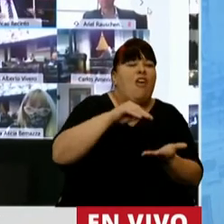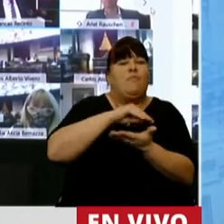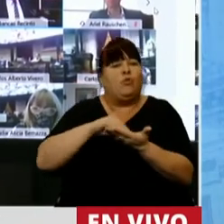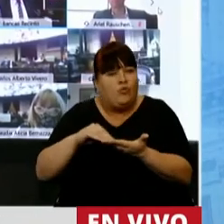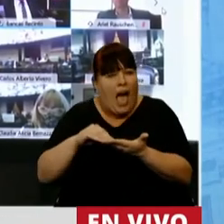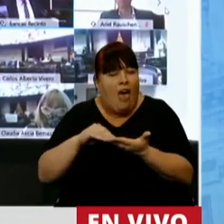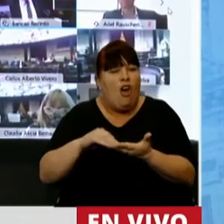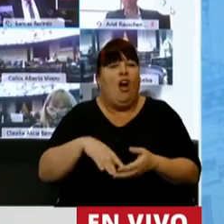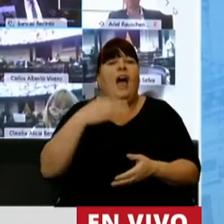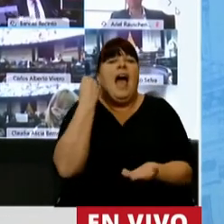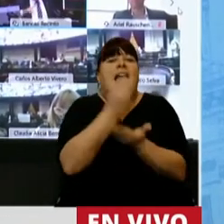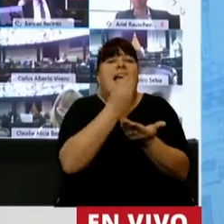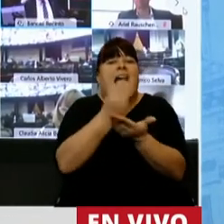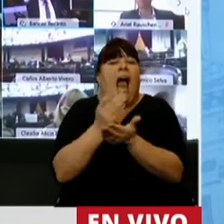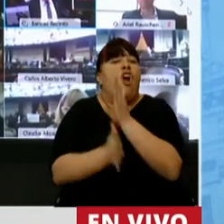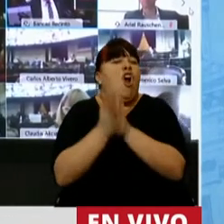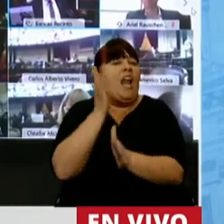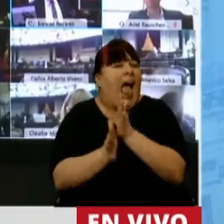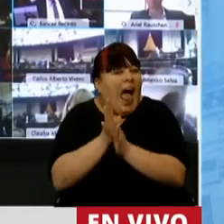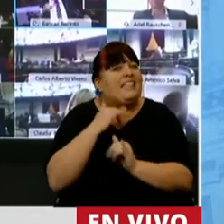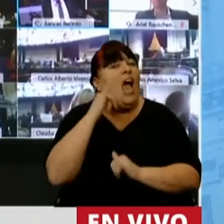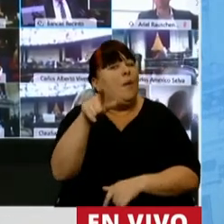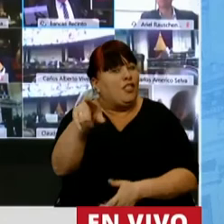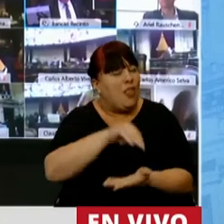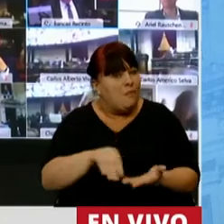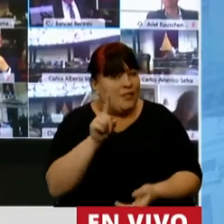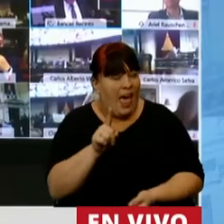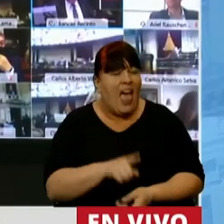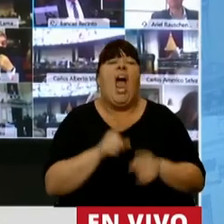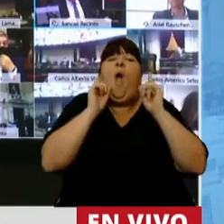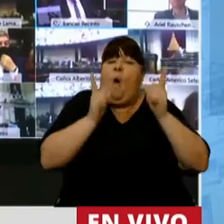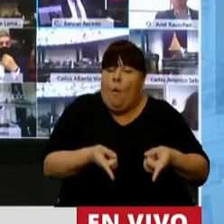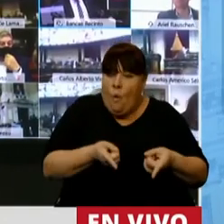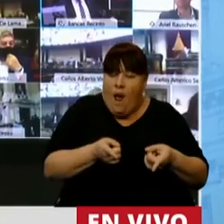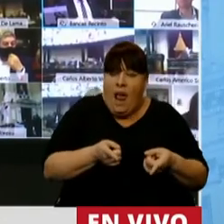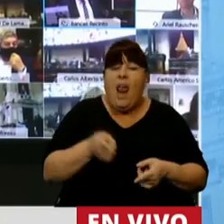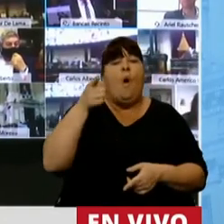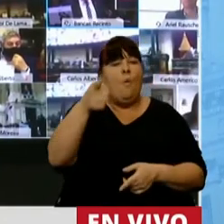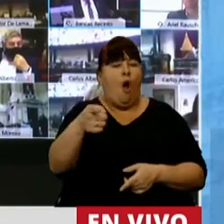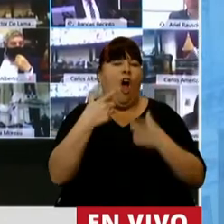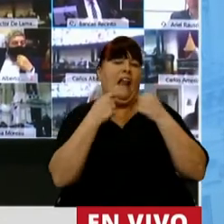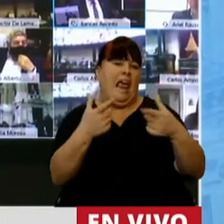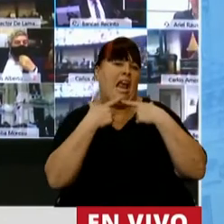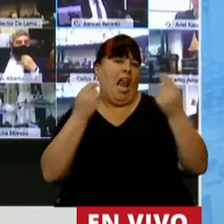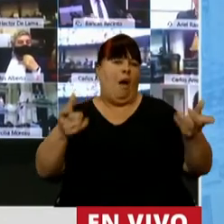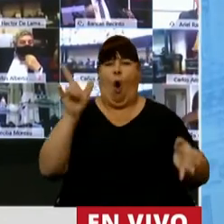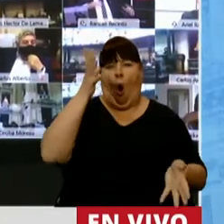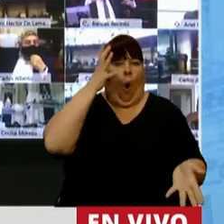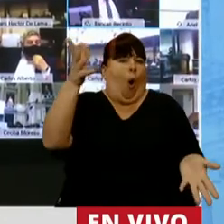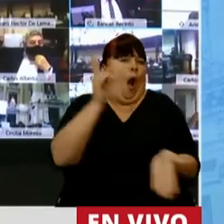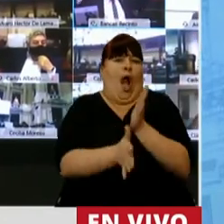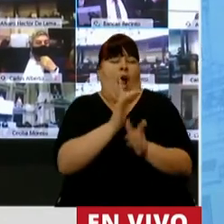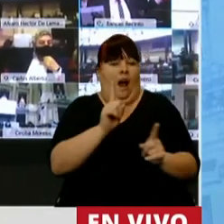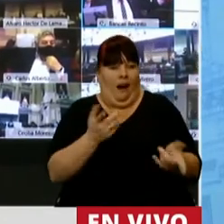que va a tener cargos a donores mi querida diputada sin embargo usted se quejaba como que era una barbaridad